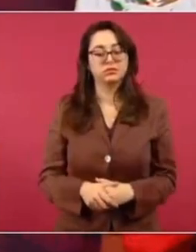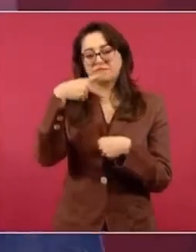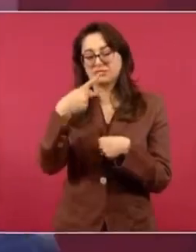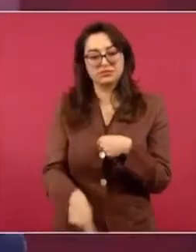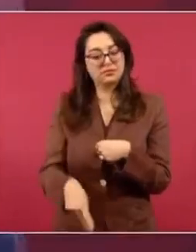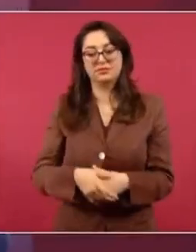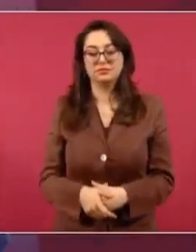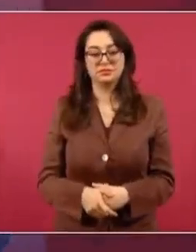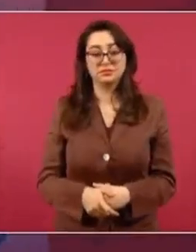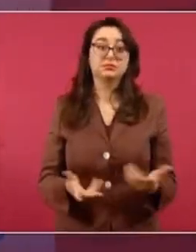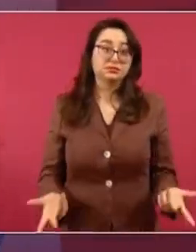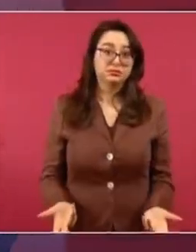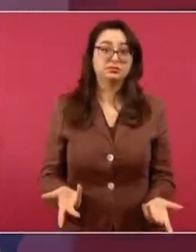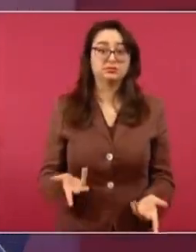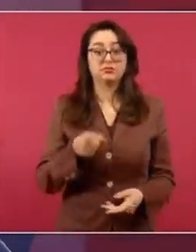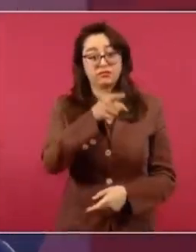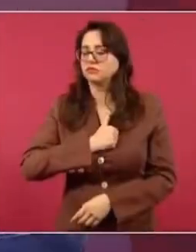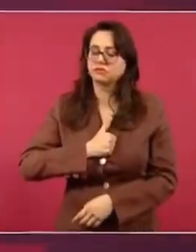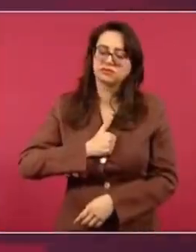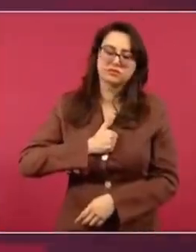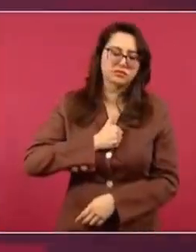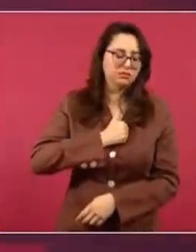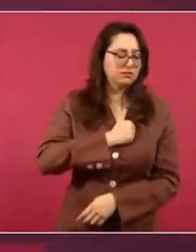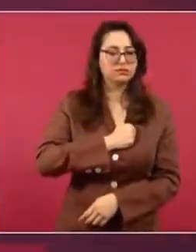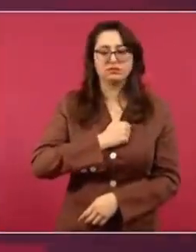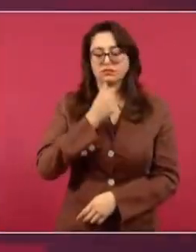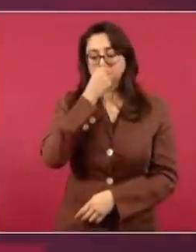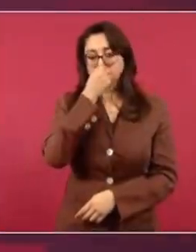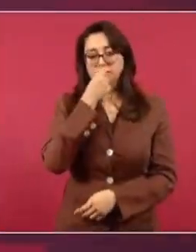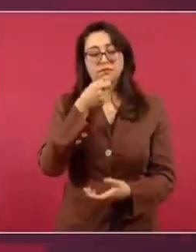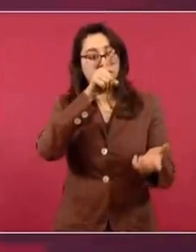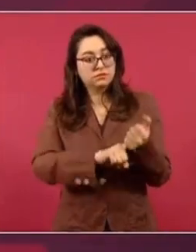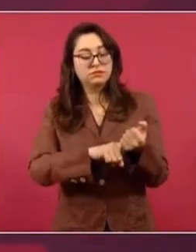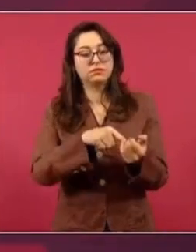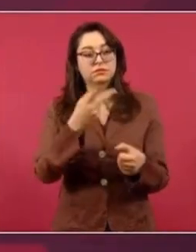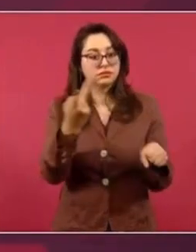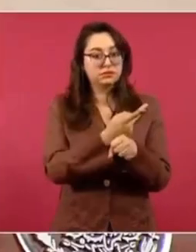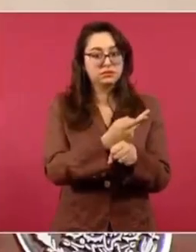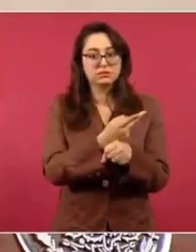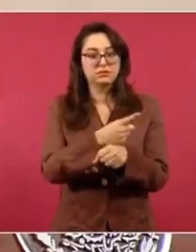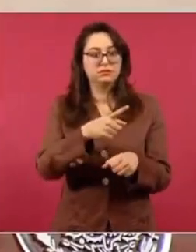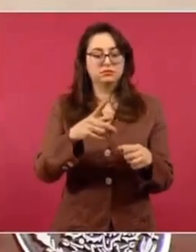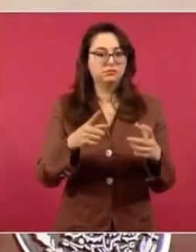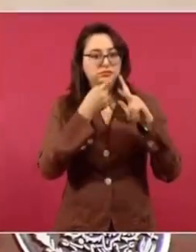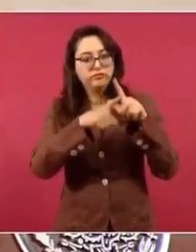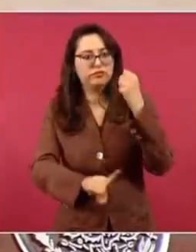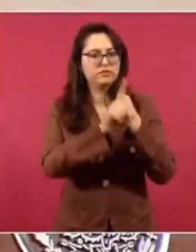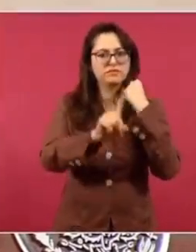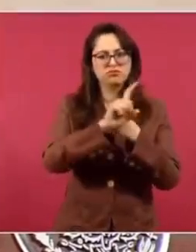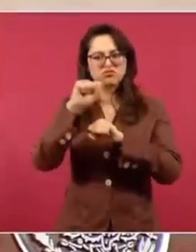atemperarlos. Sucede esta desgracia, lamentable, de que todo indica de que una protesta